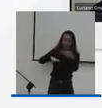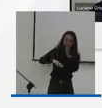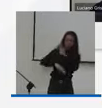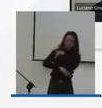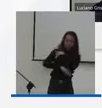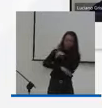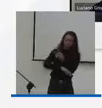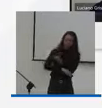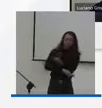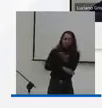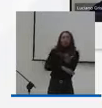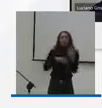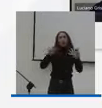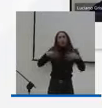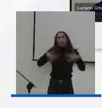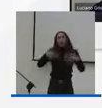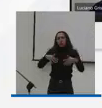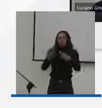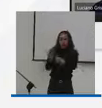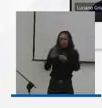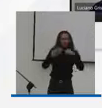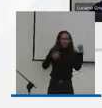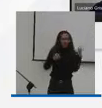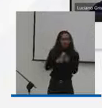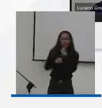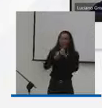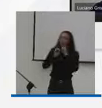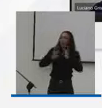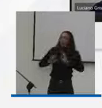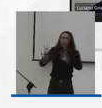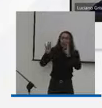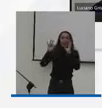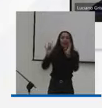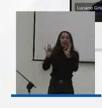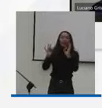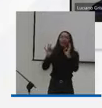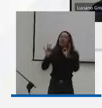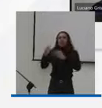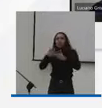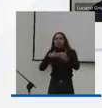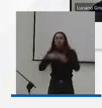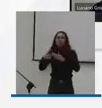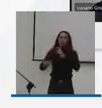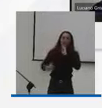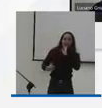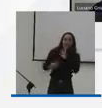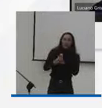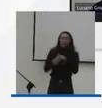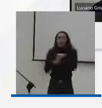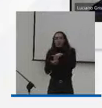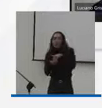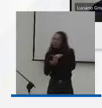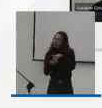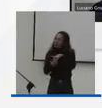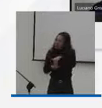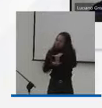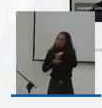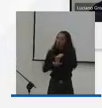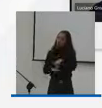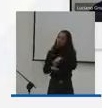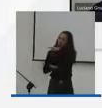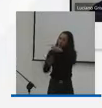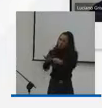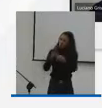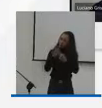al señor ministro Lucena, que lo viene haciendo supremamente bien, a quien invito a desfallecer en sus intentos... ...porque tenemos un gladiador del